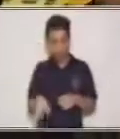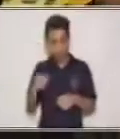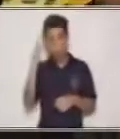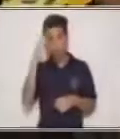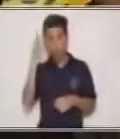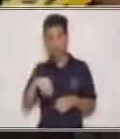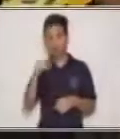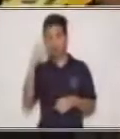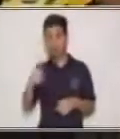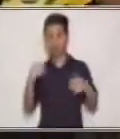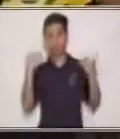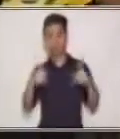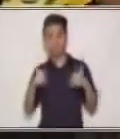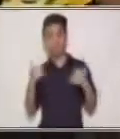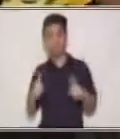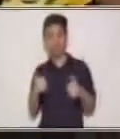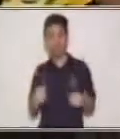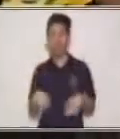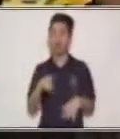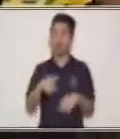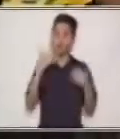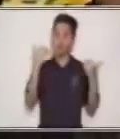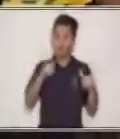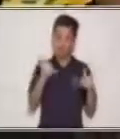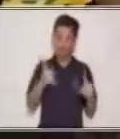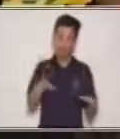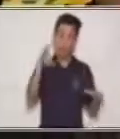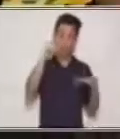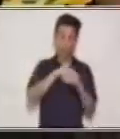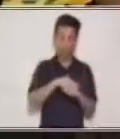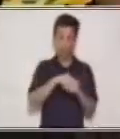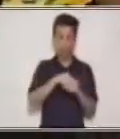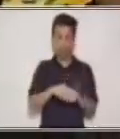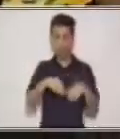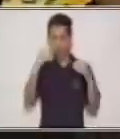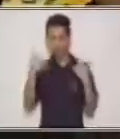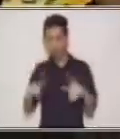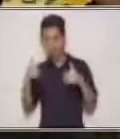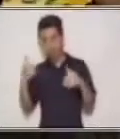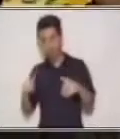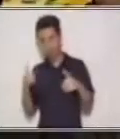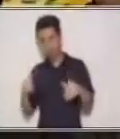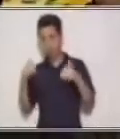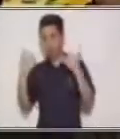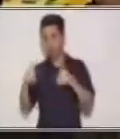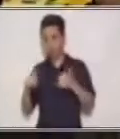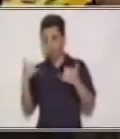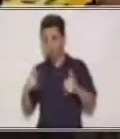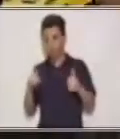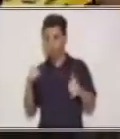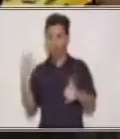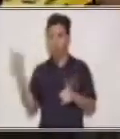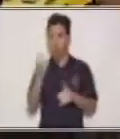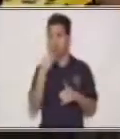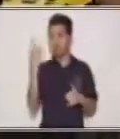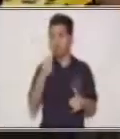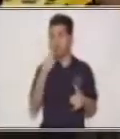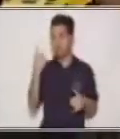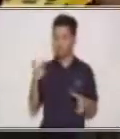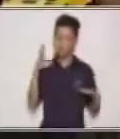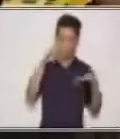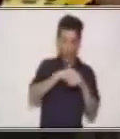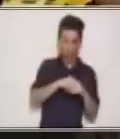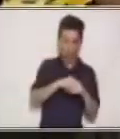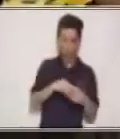hay que volver a jugar. Y a guardar, a jugar, a jugar. Vamos todos a